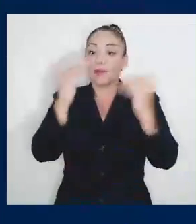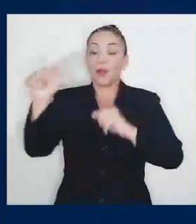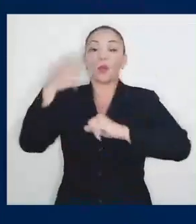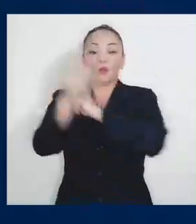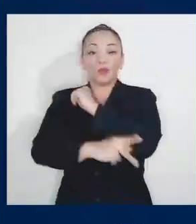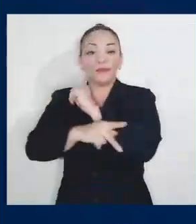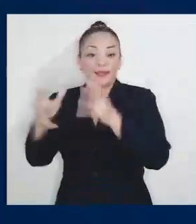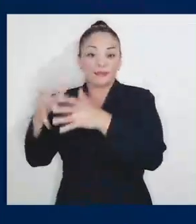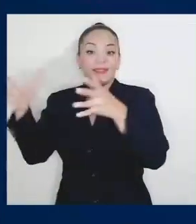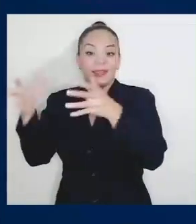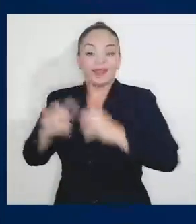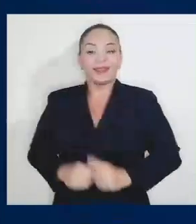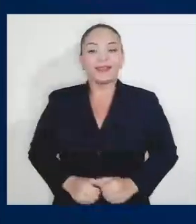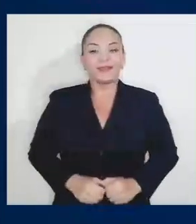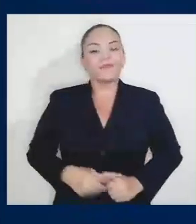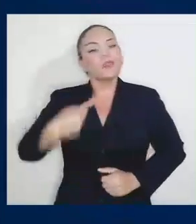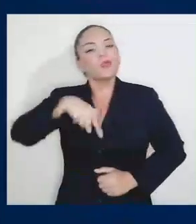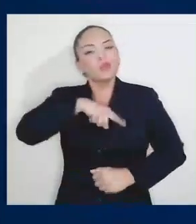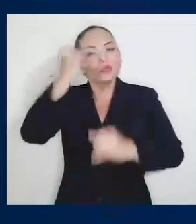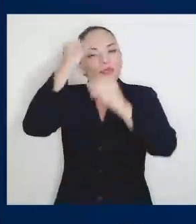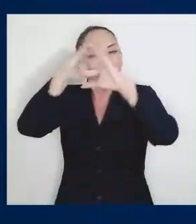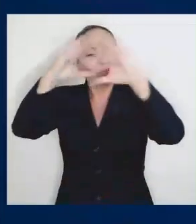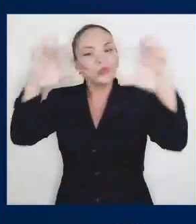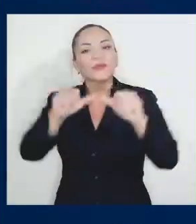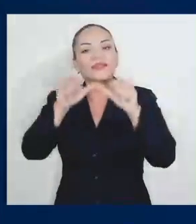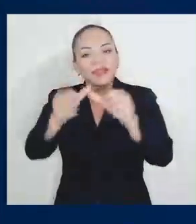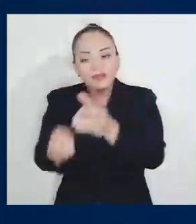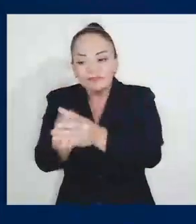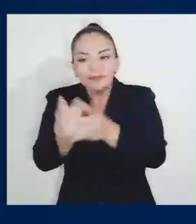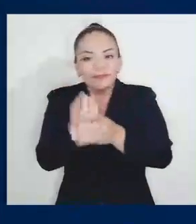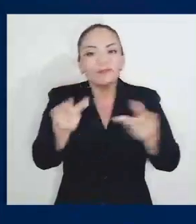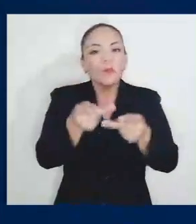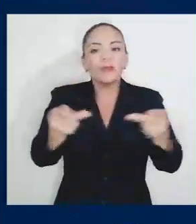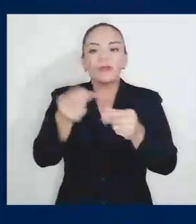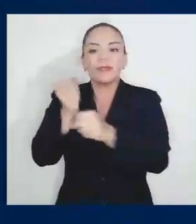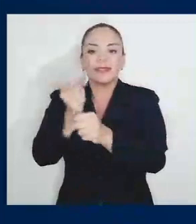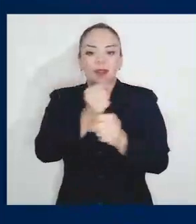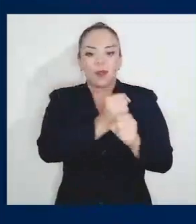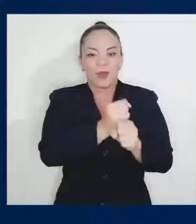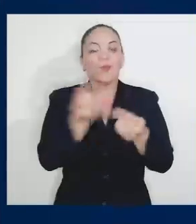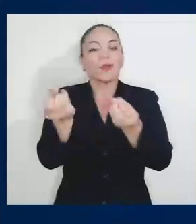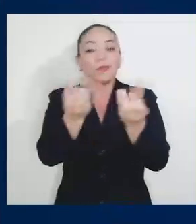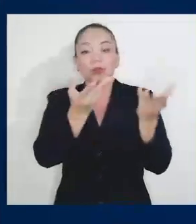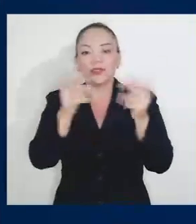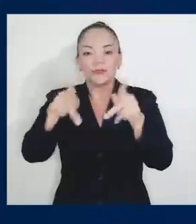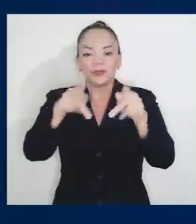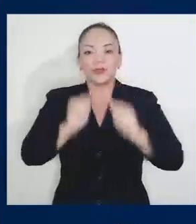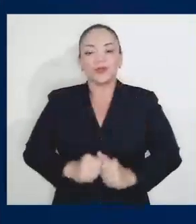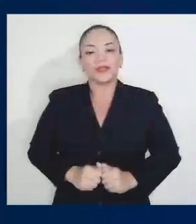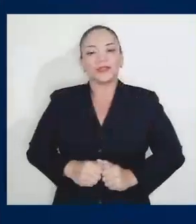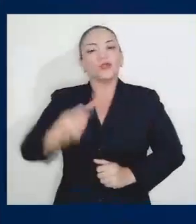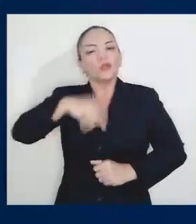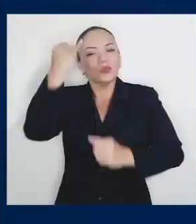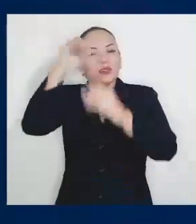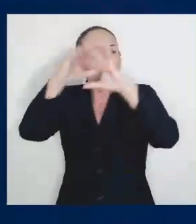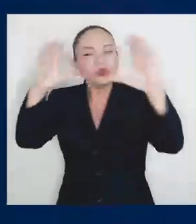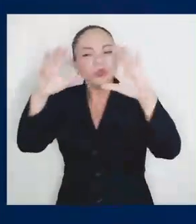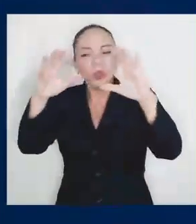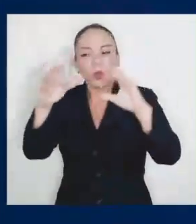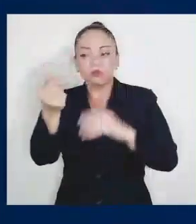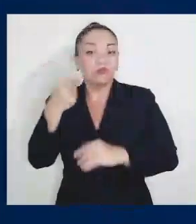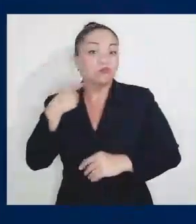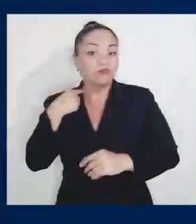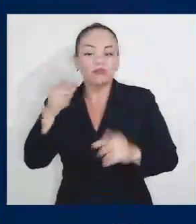con la misión de seguir generando trabajo para todos, de bajar el costo de la vida, de no